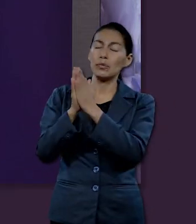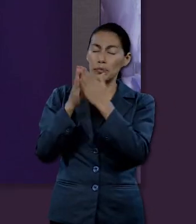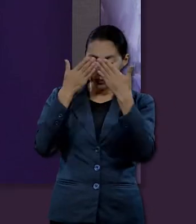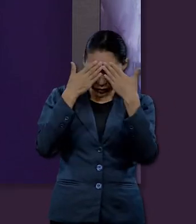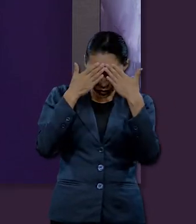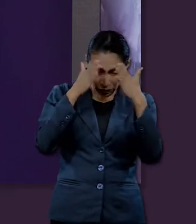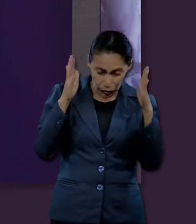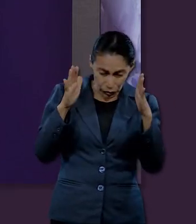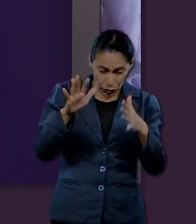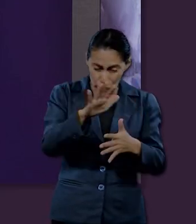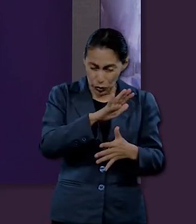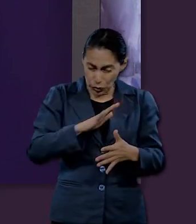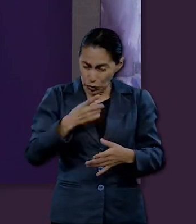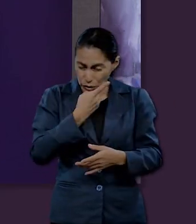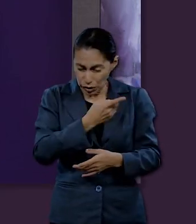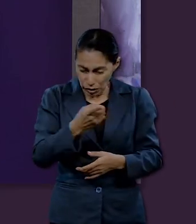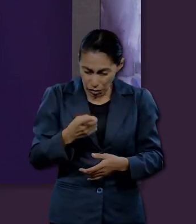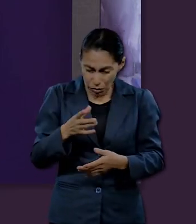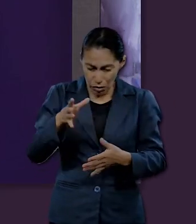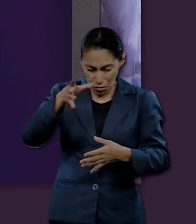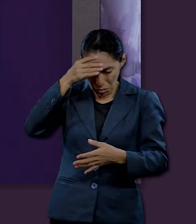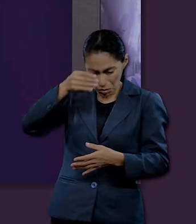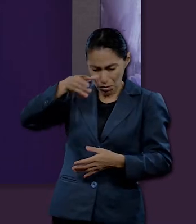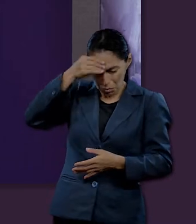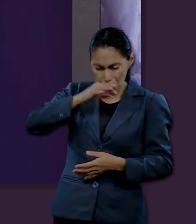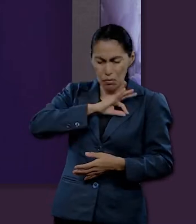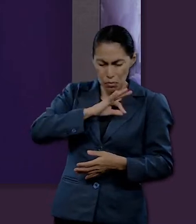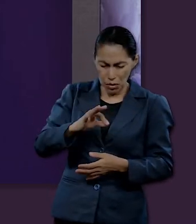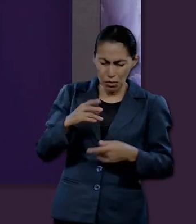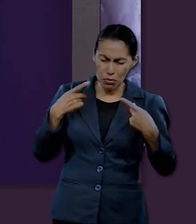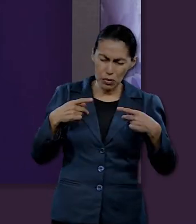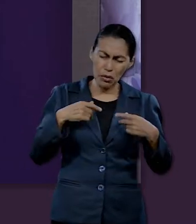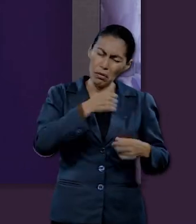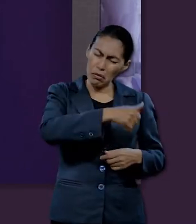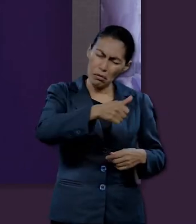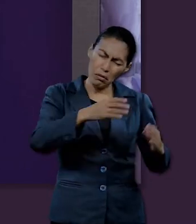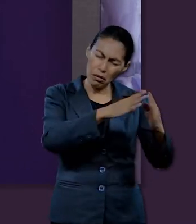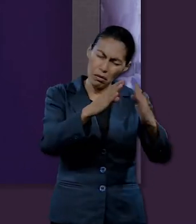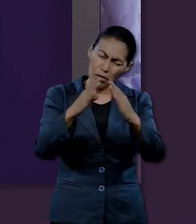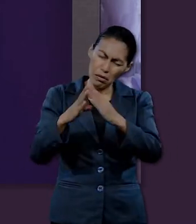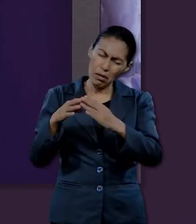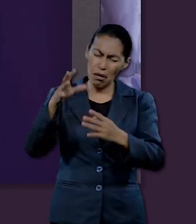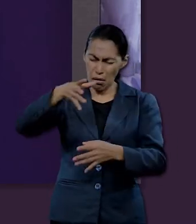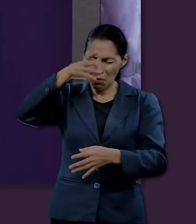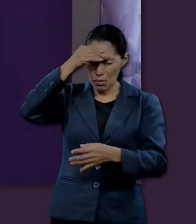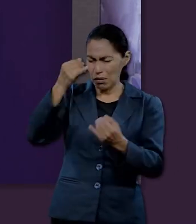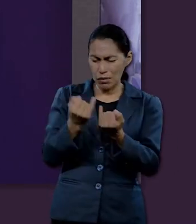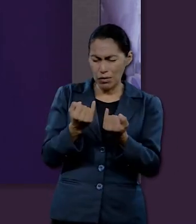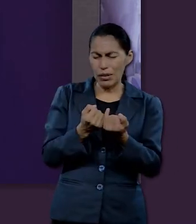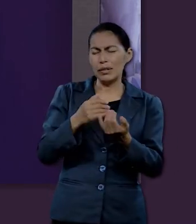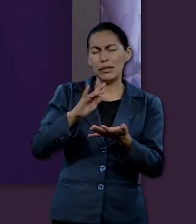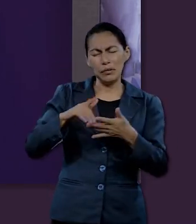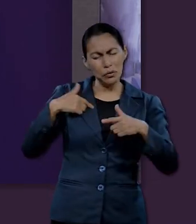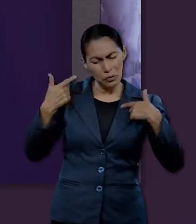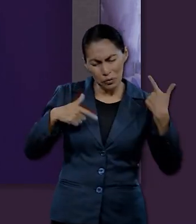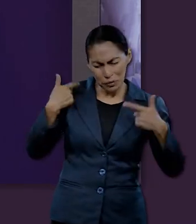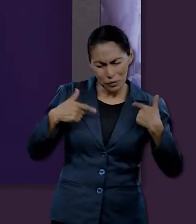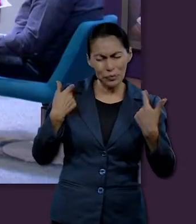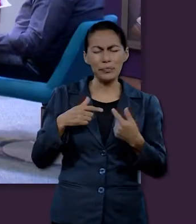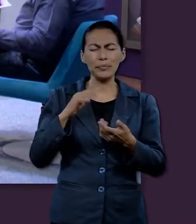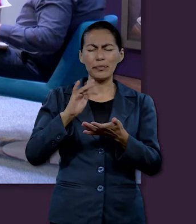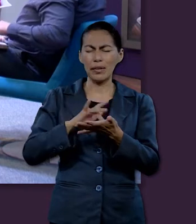que lo que hablemos aquí sea de provecho y que las personas en su hogar puedan disfrutarlo al igual que nosotros. En el nombre de Jesús, amén.